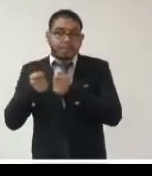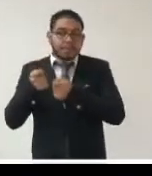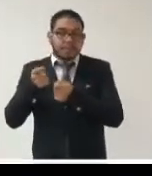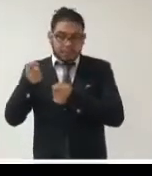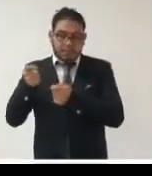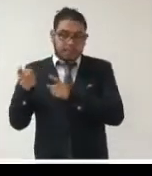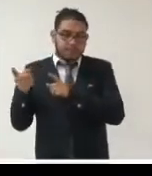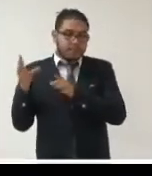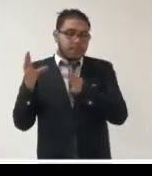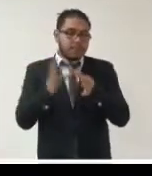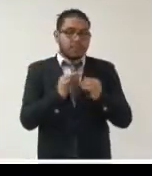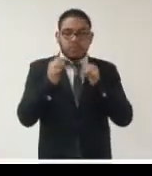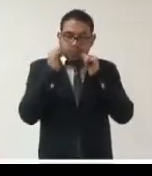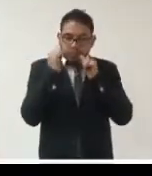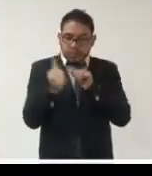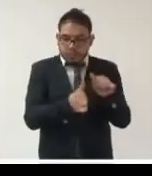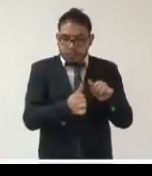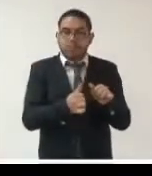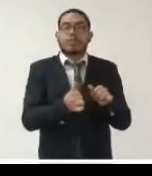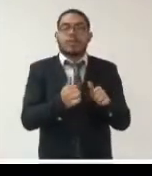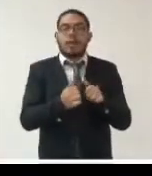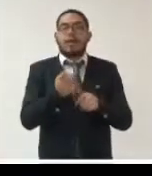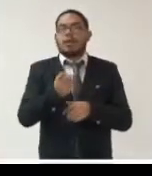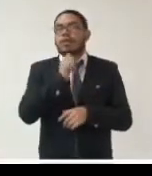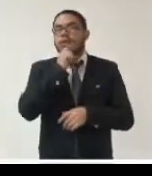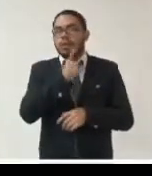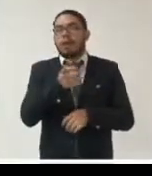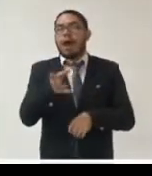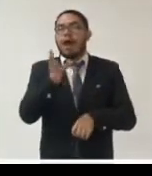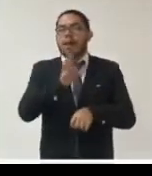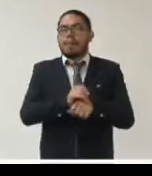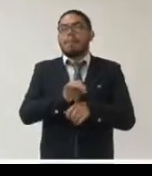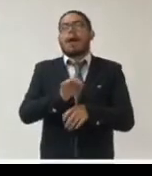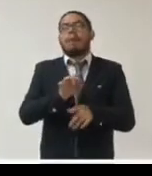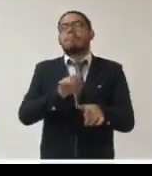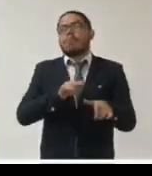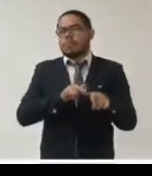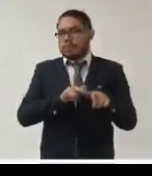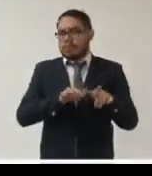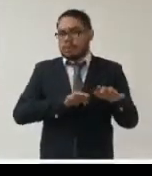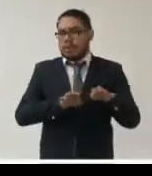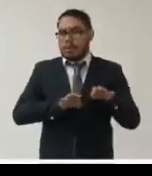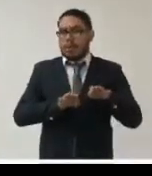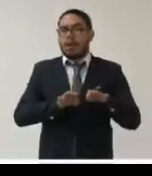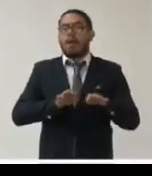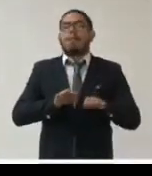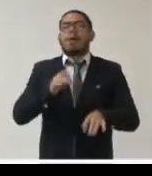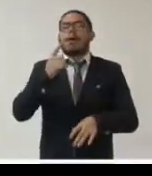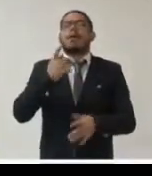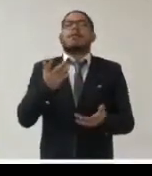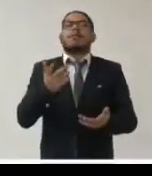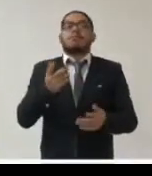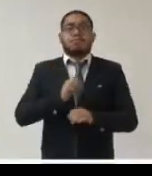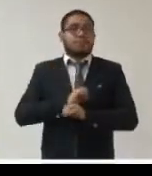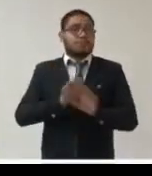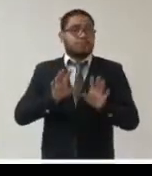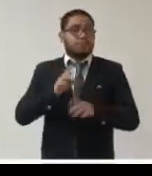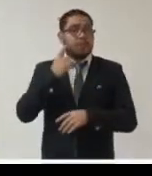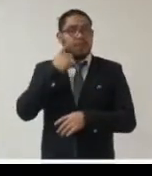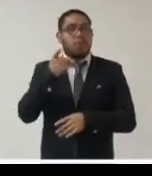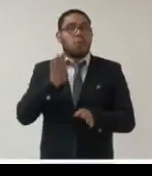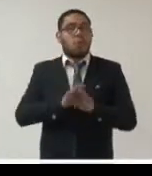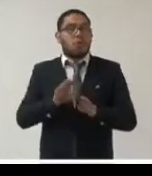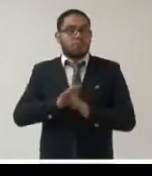según sus competencias y permitir que se siga trabajando para dar claridad sobre cómo ejercer el